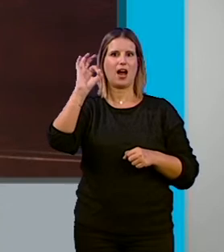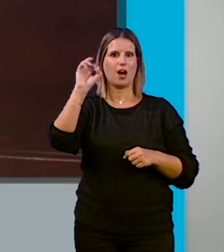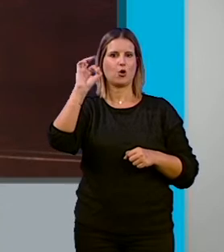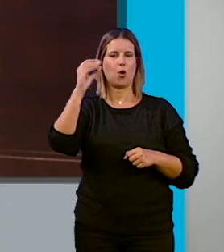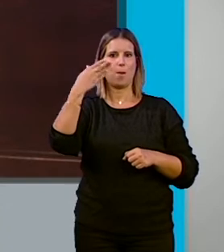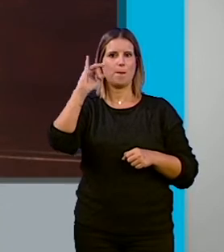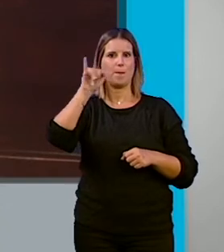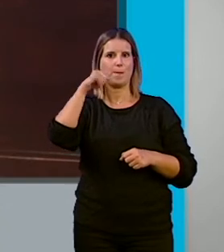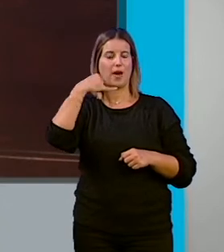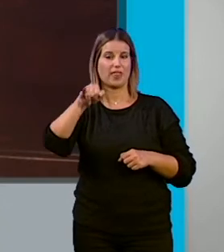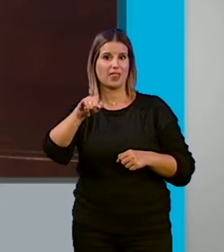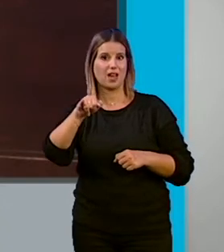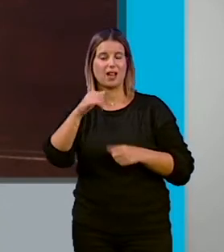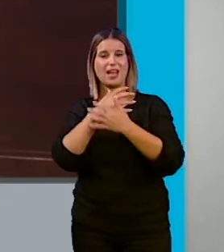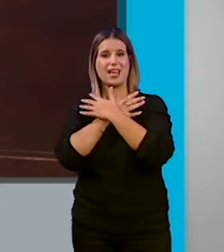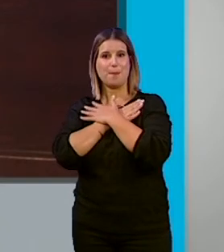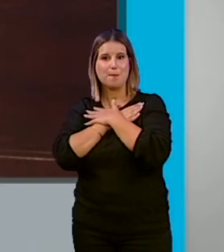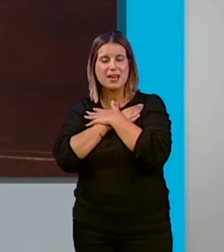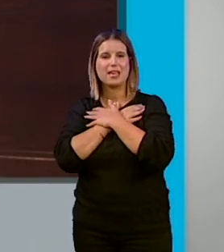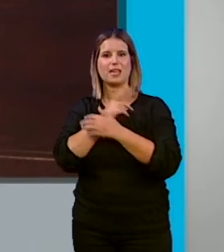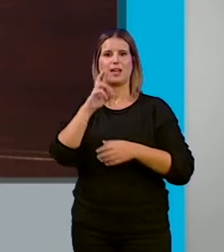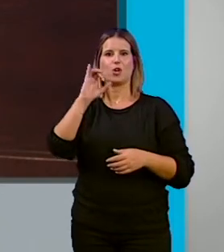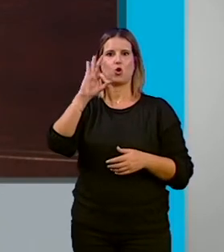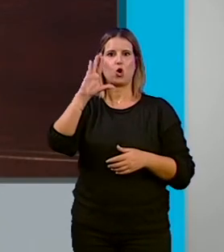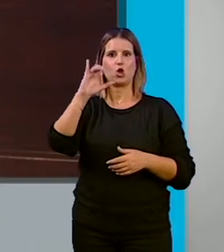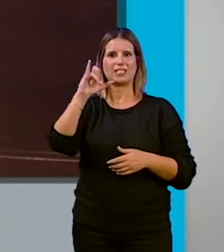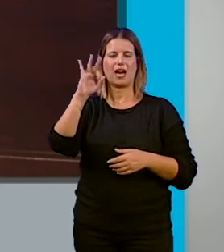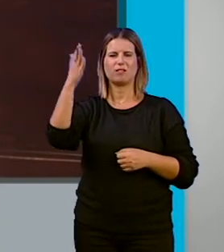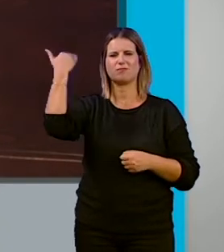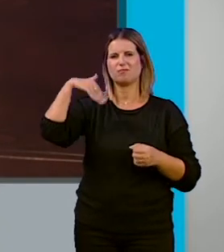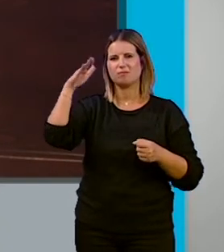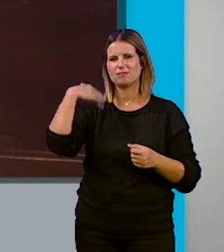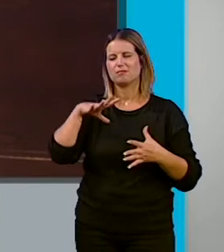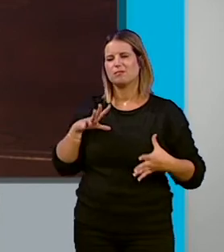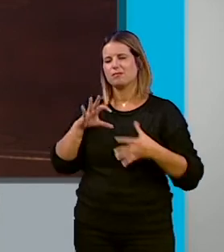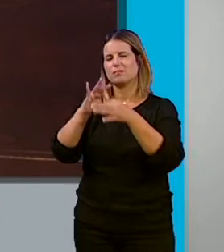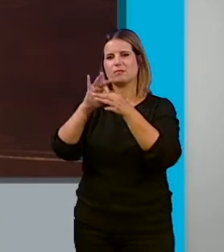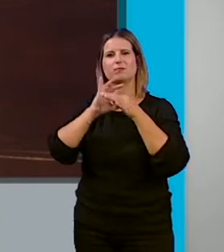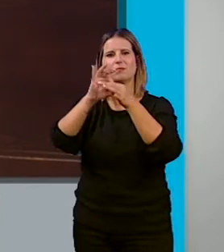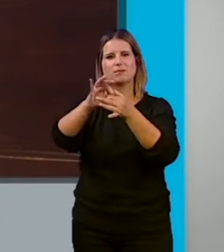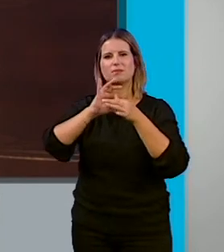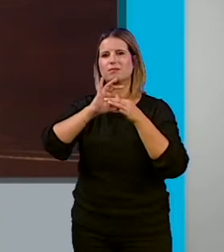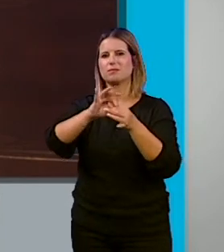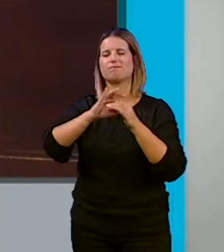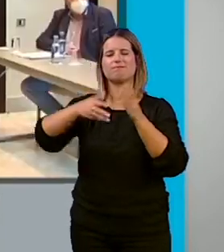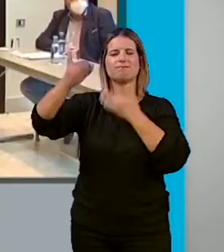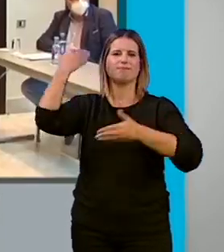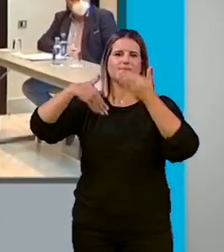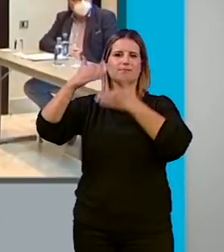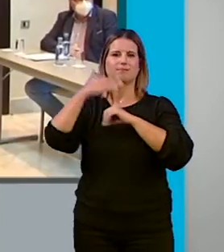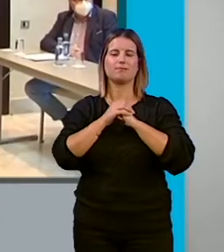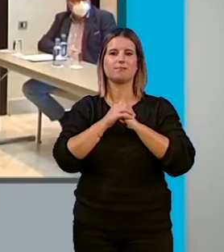a la imagen de la Virgen del Rosario con la que habían tenido tanta vinculación sus antepasados.